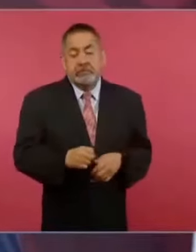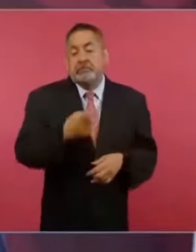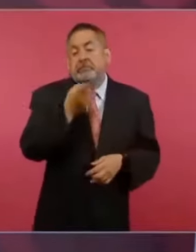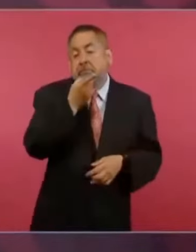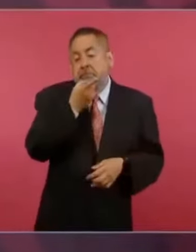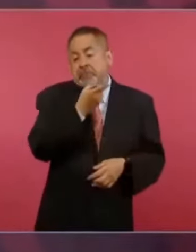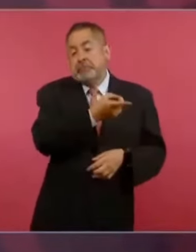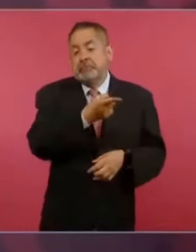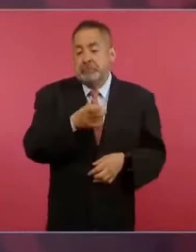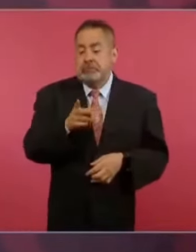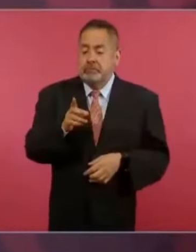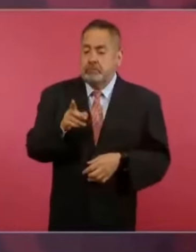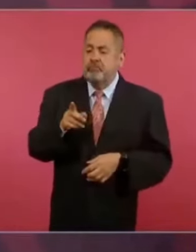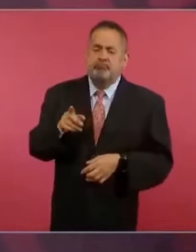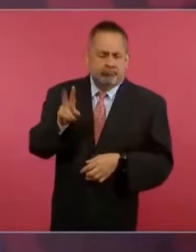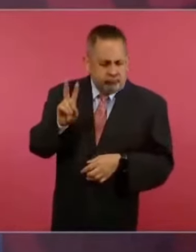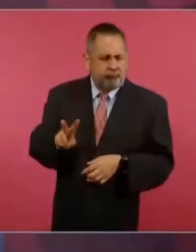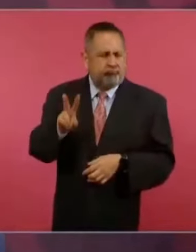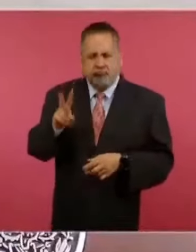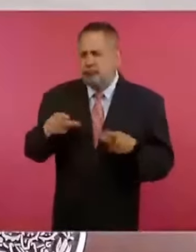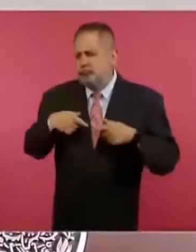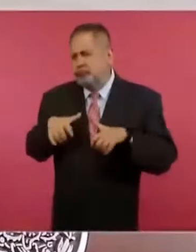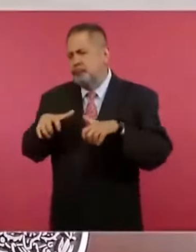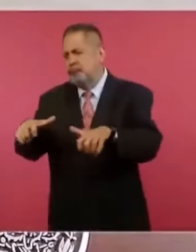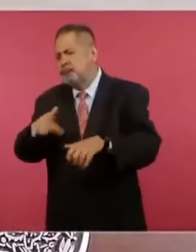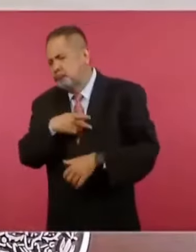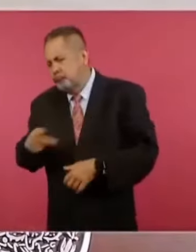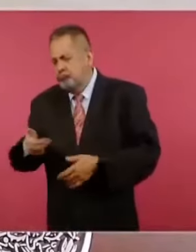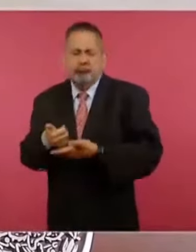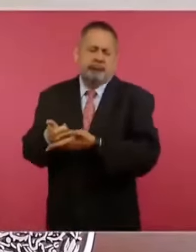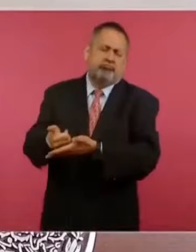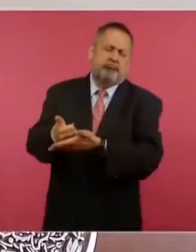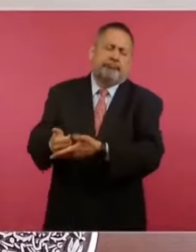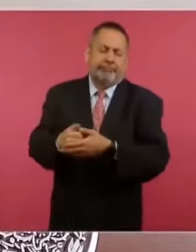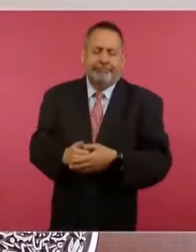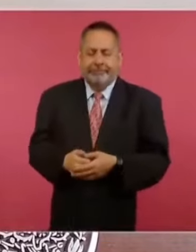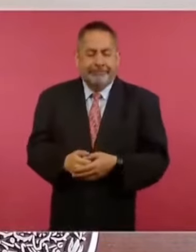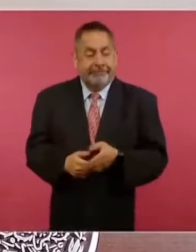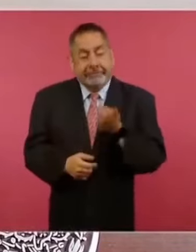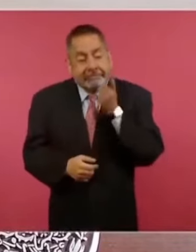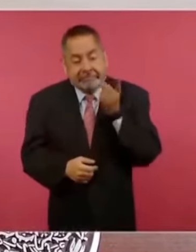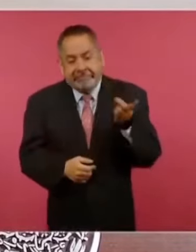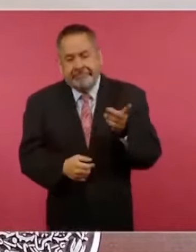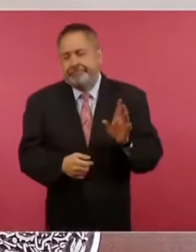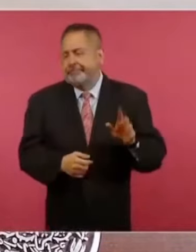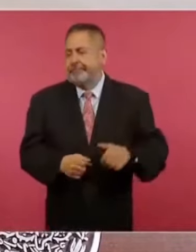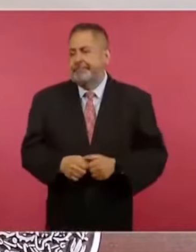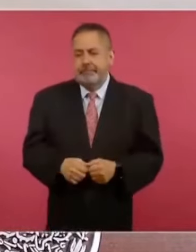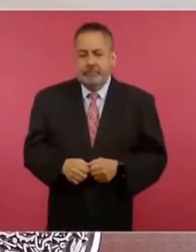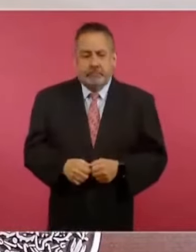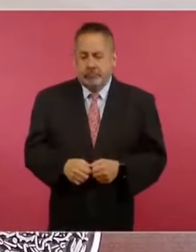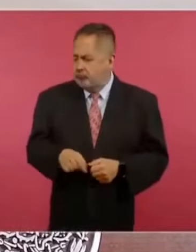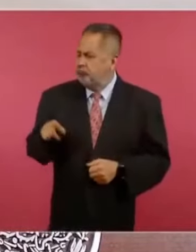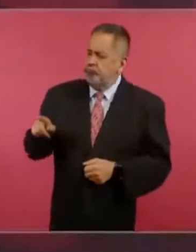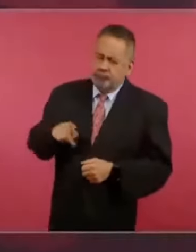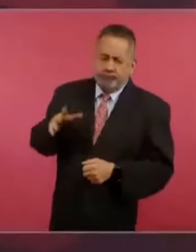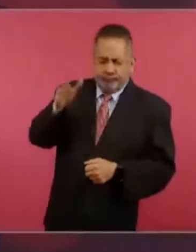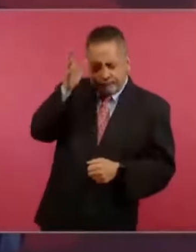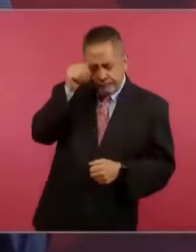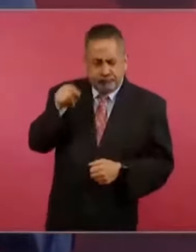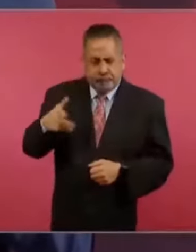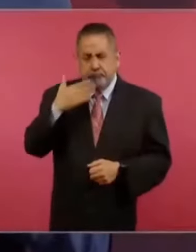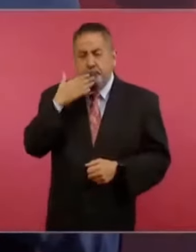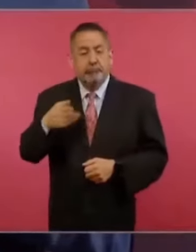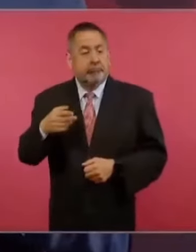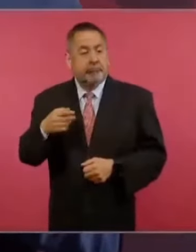que están de acuerdo, que por el